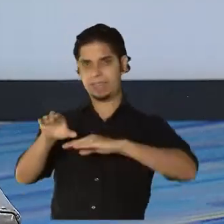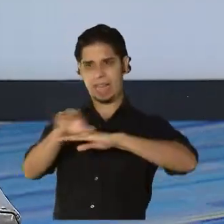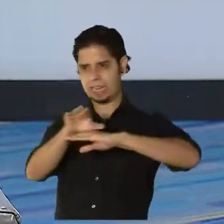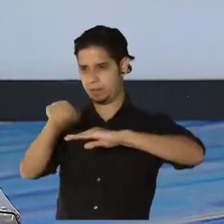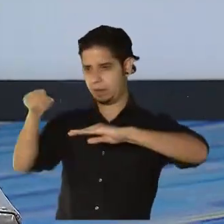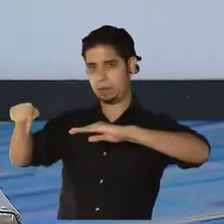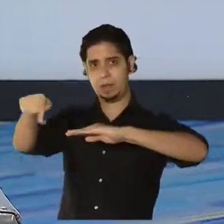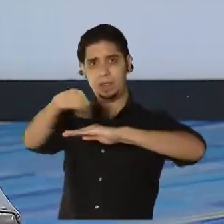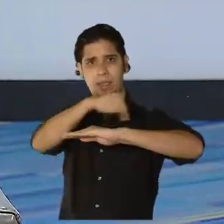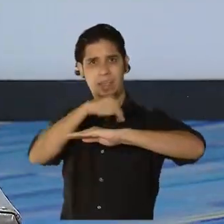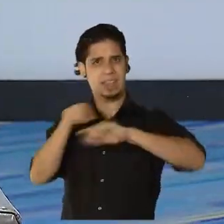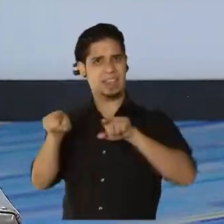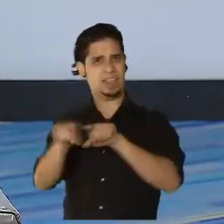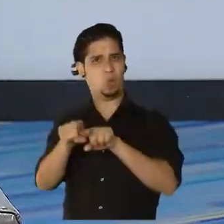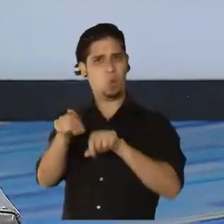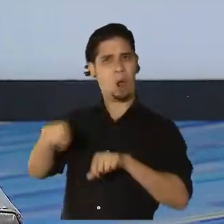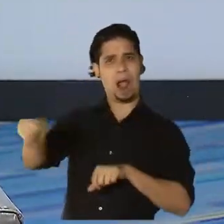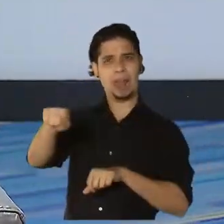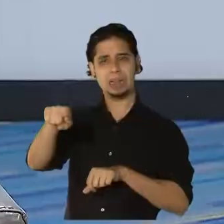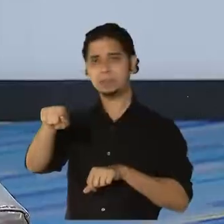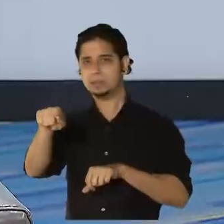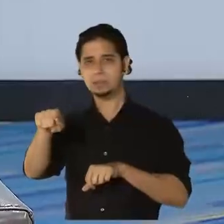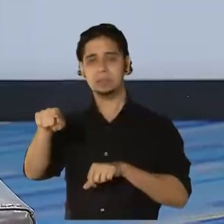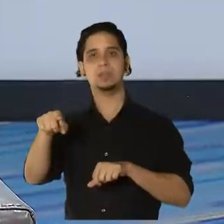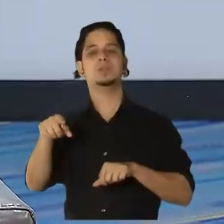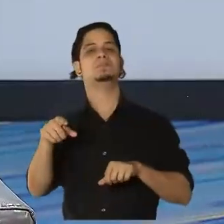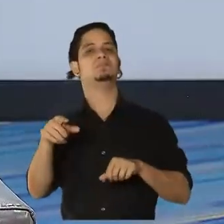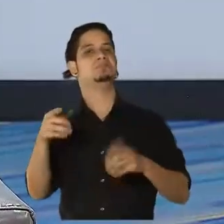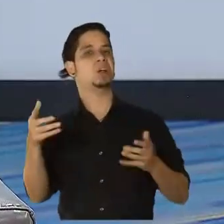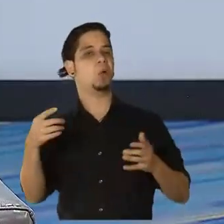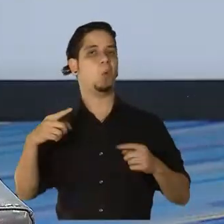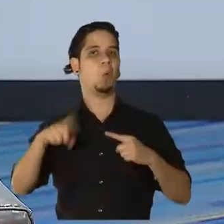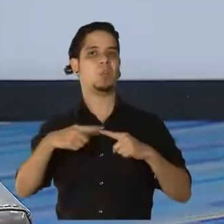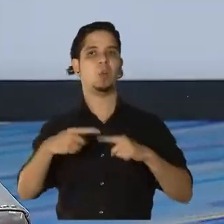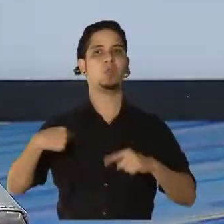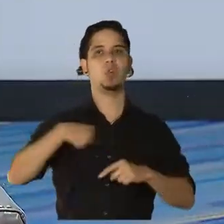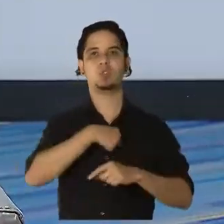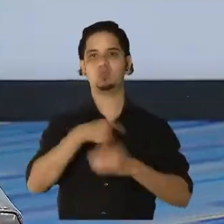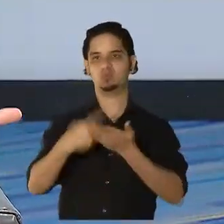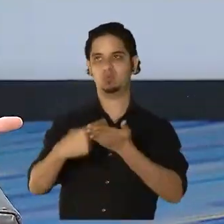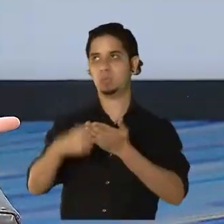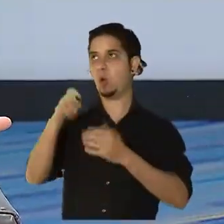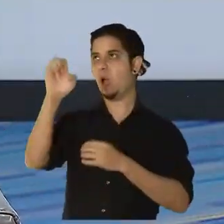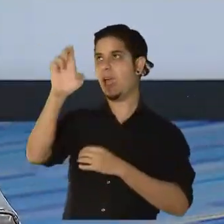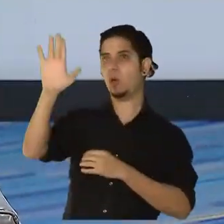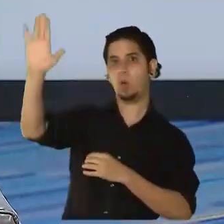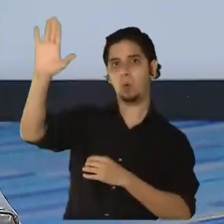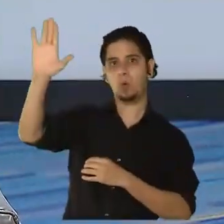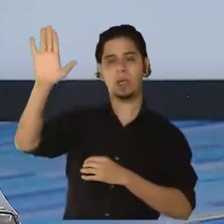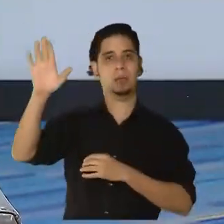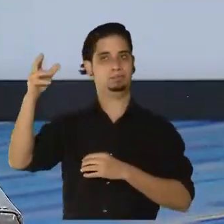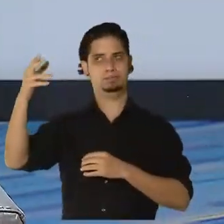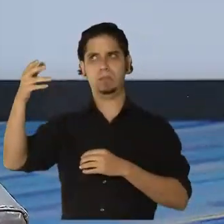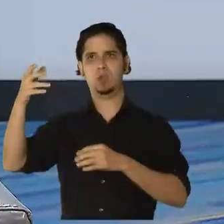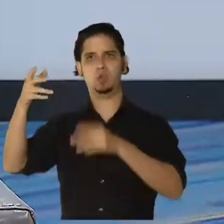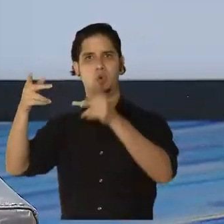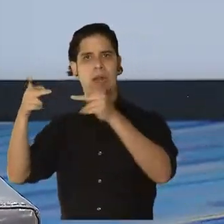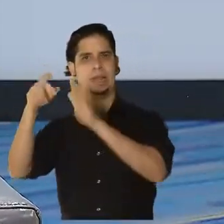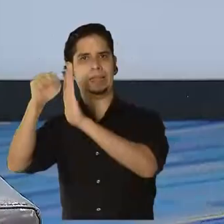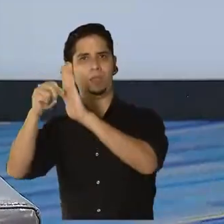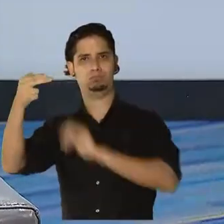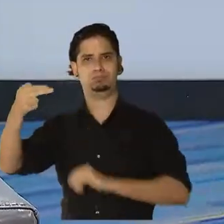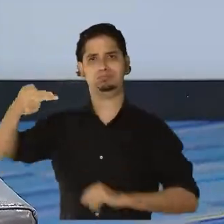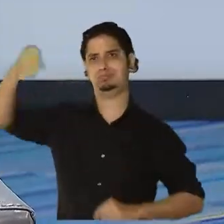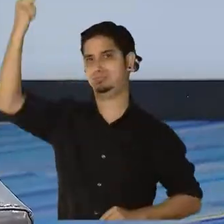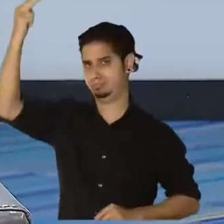cuando hablamos de positividad, hay varios estados de los Estados Unidos que el porcentaje es mucho mayor, ¿verdad? Hay